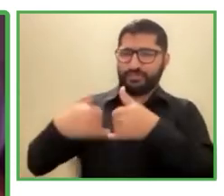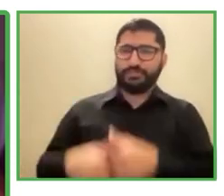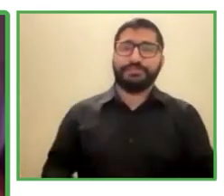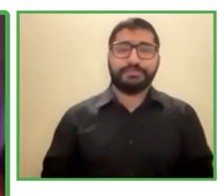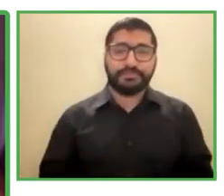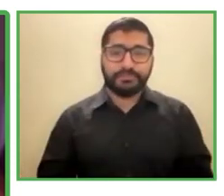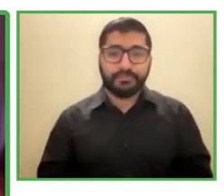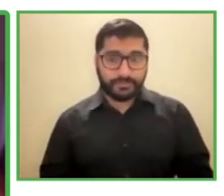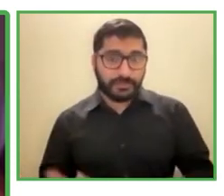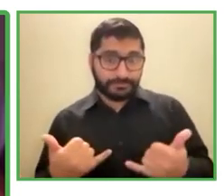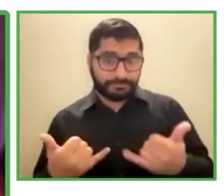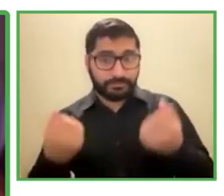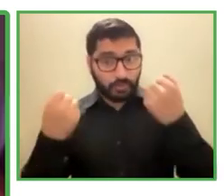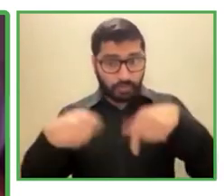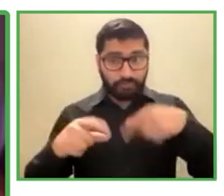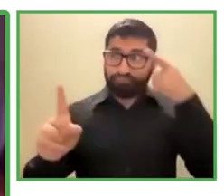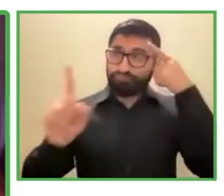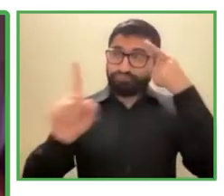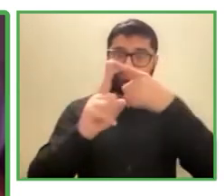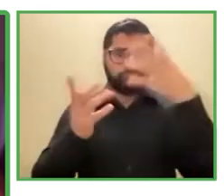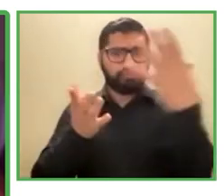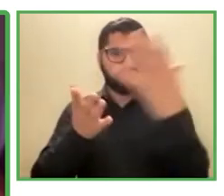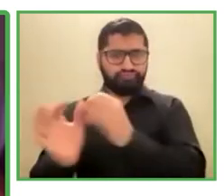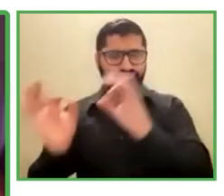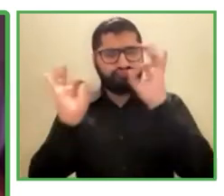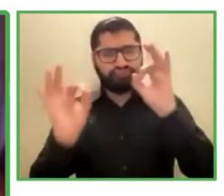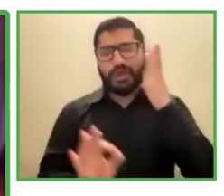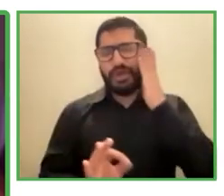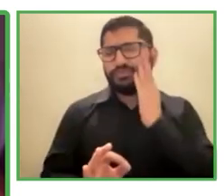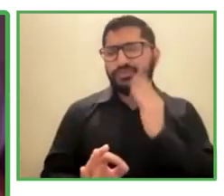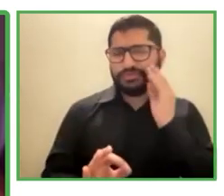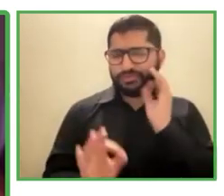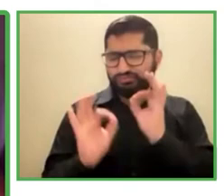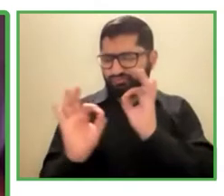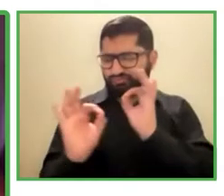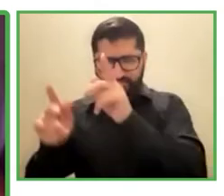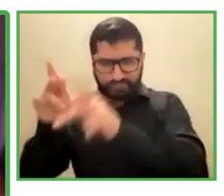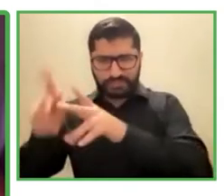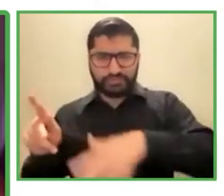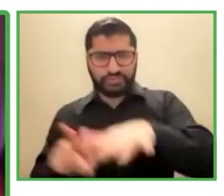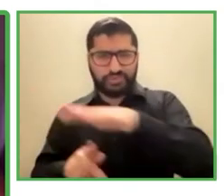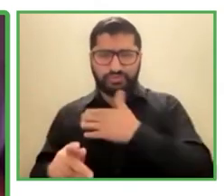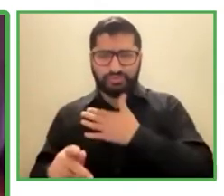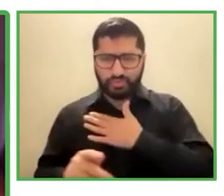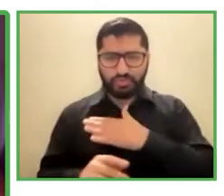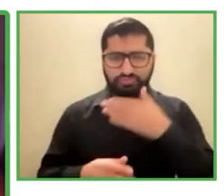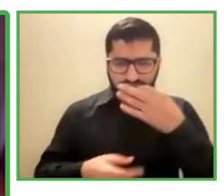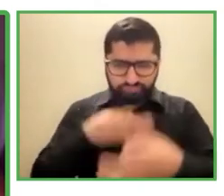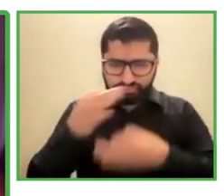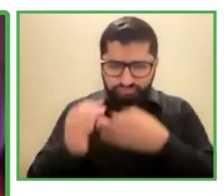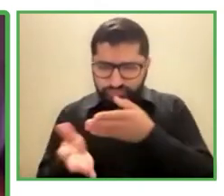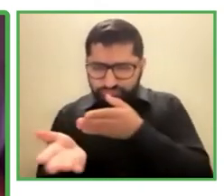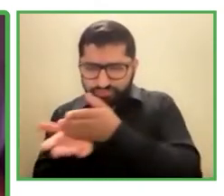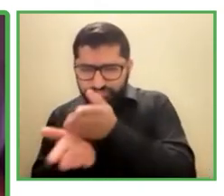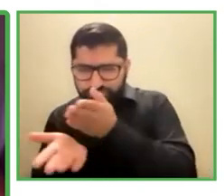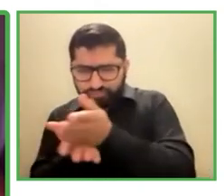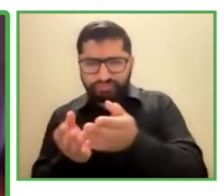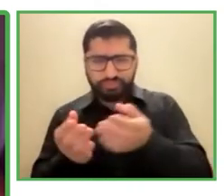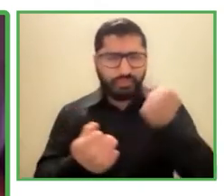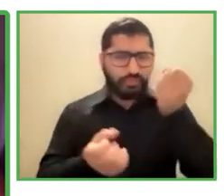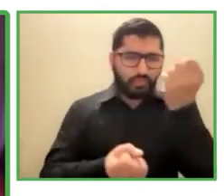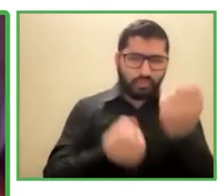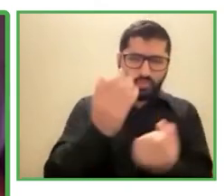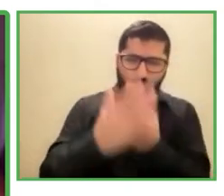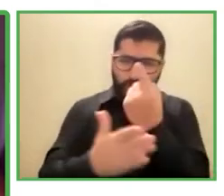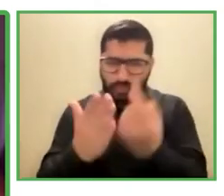experiencia muy valiosa que por lo demás la aconsejo a los nuevos emprendedores que están en busca digamos de apoyo